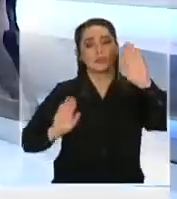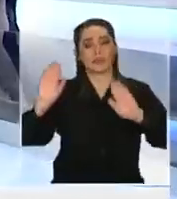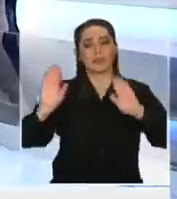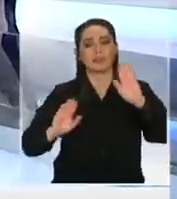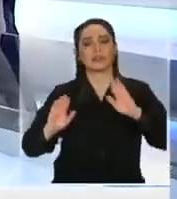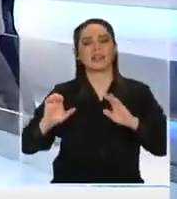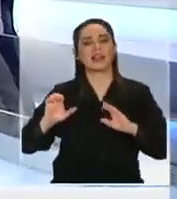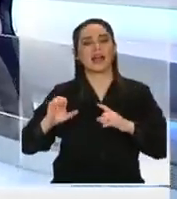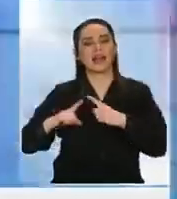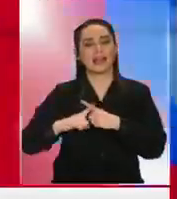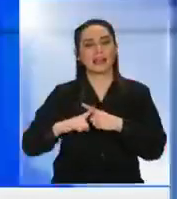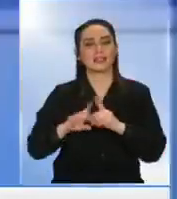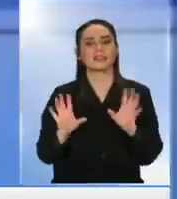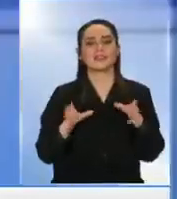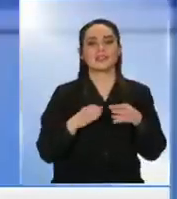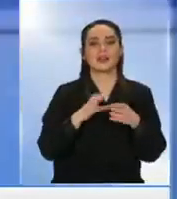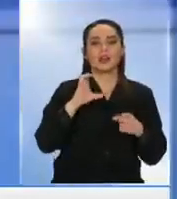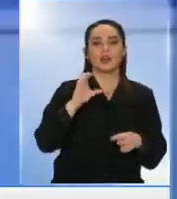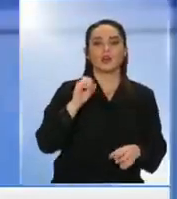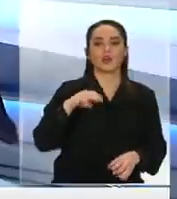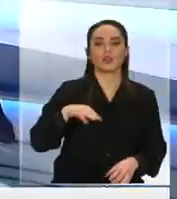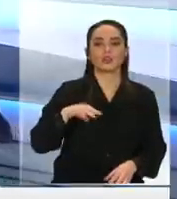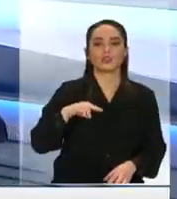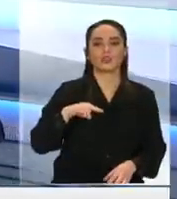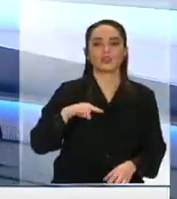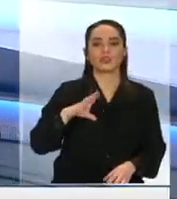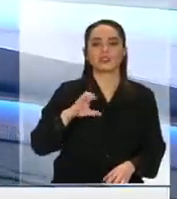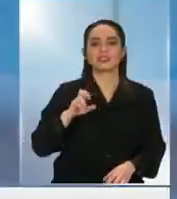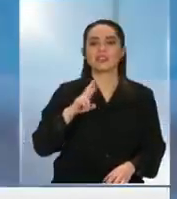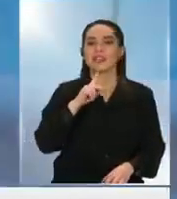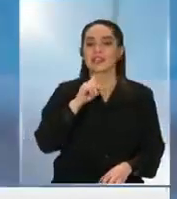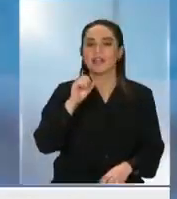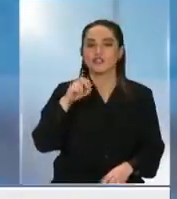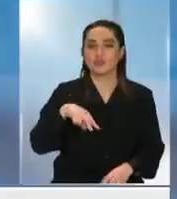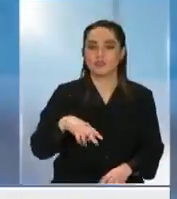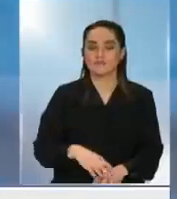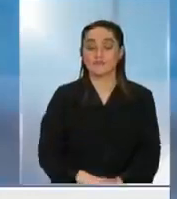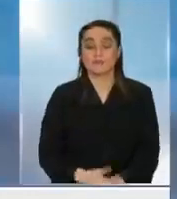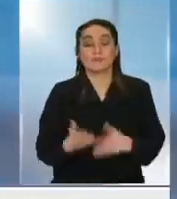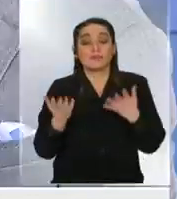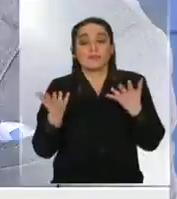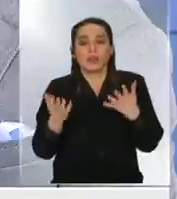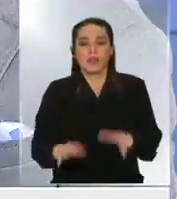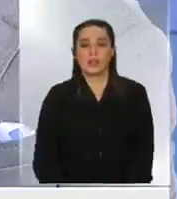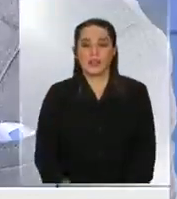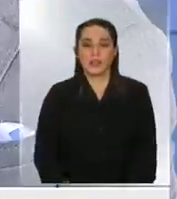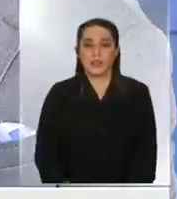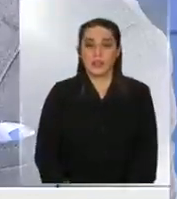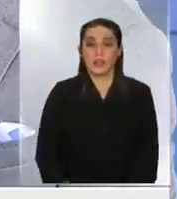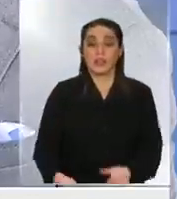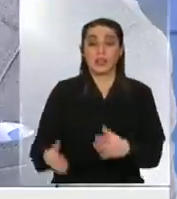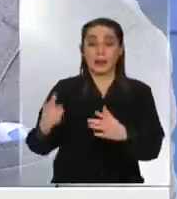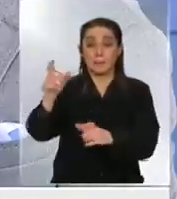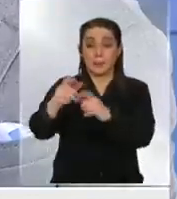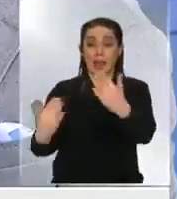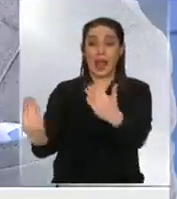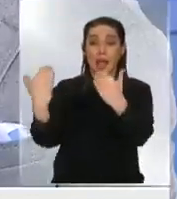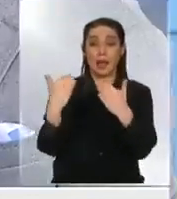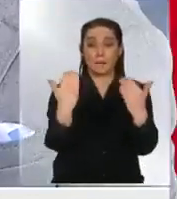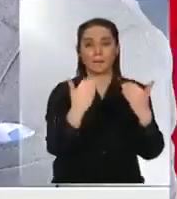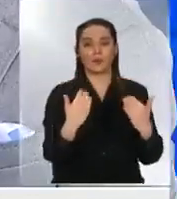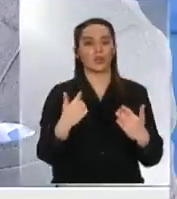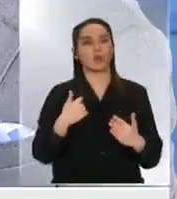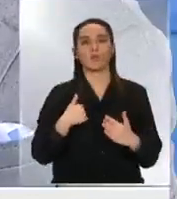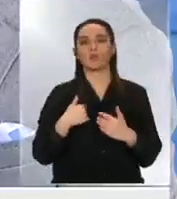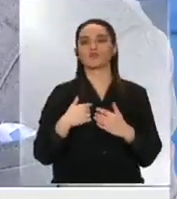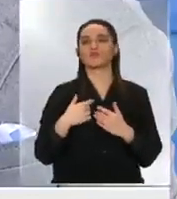exconsertación en una eventual segunda vuelta? a ver es que los apoyos que uno recibe uno no